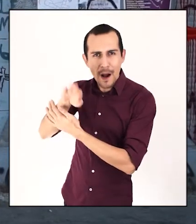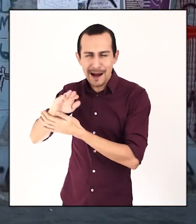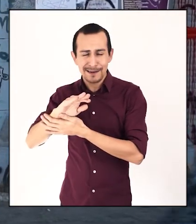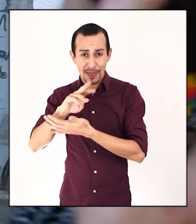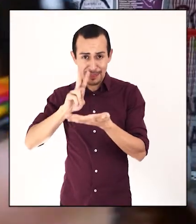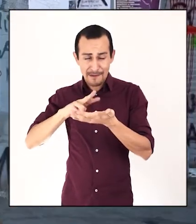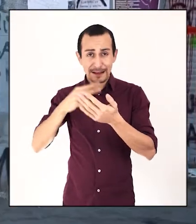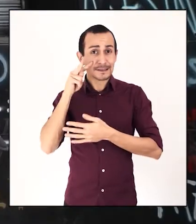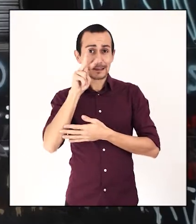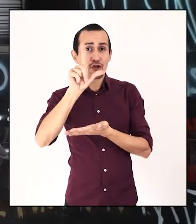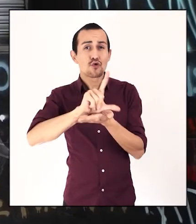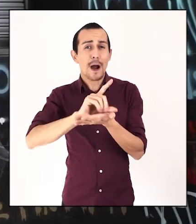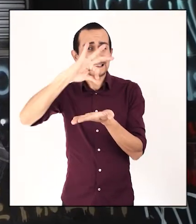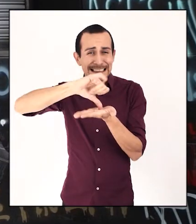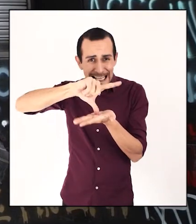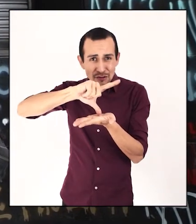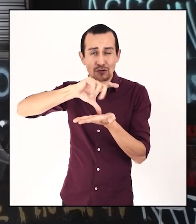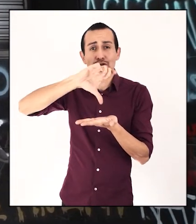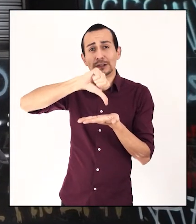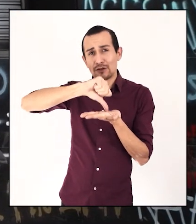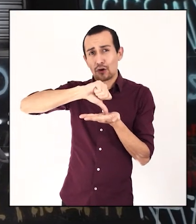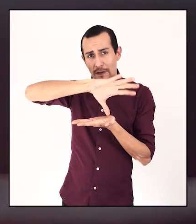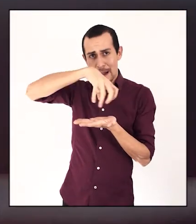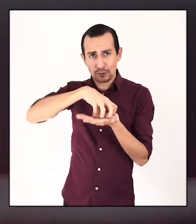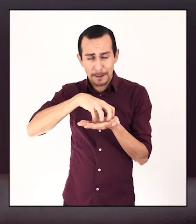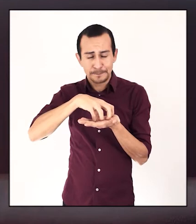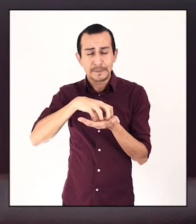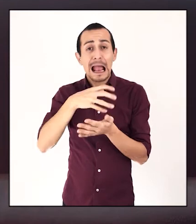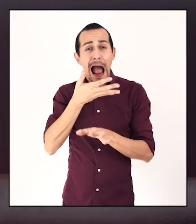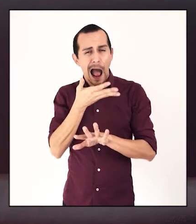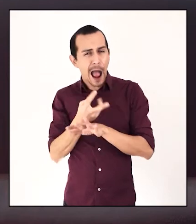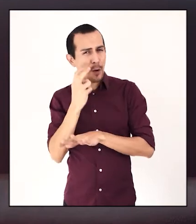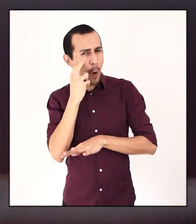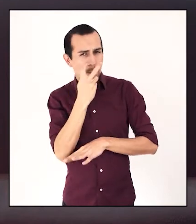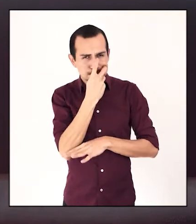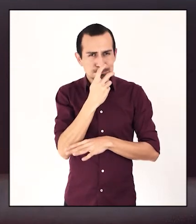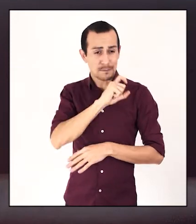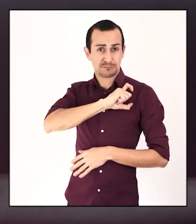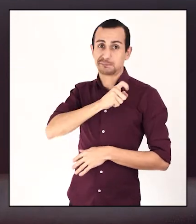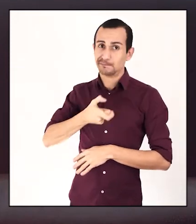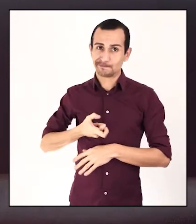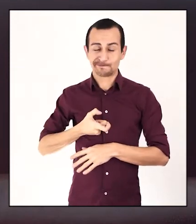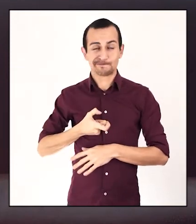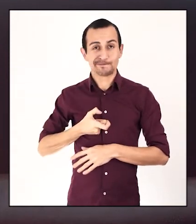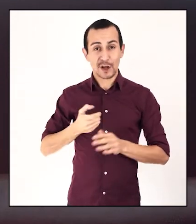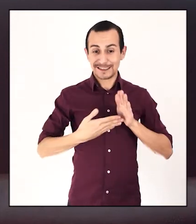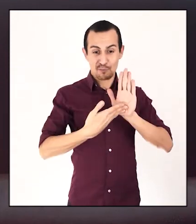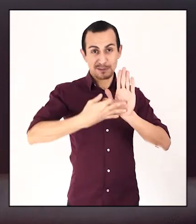abiertamente se ven en la zona cero de nuestra ciudad. Y que, curiosamente, el gobierno